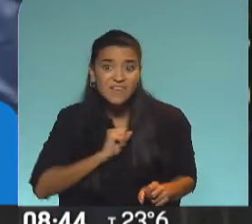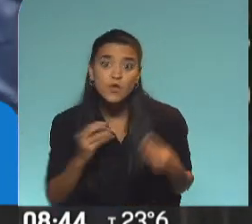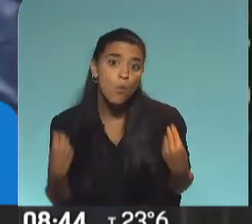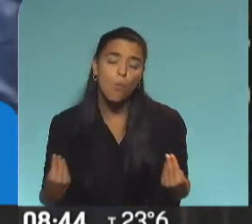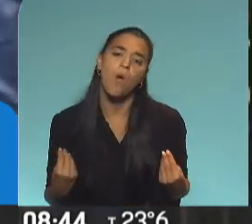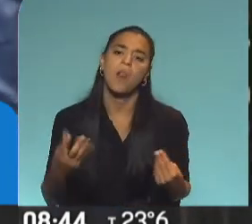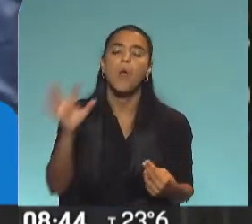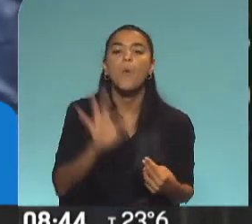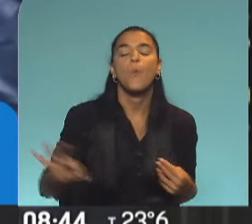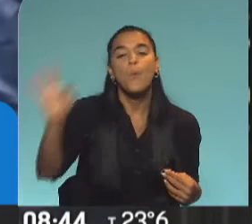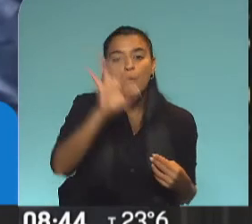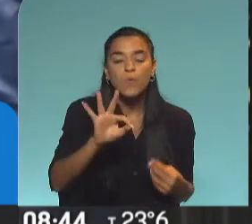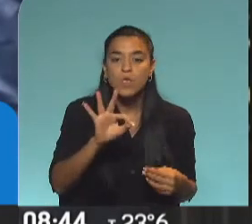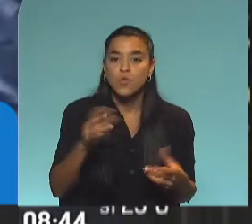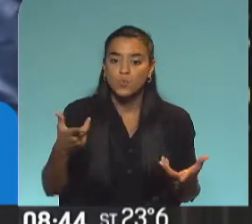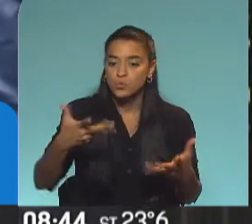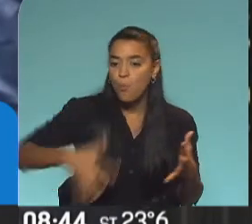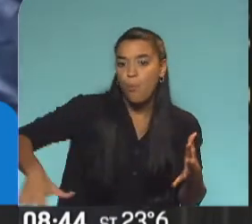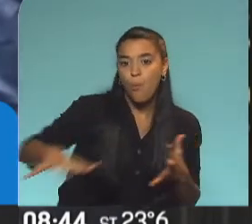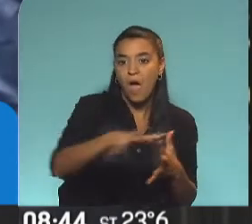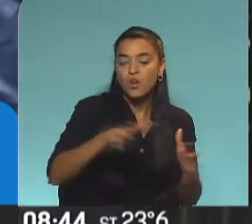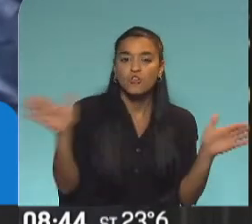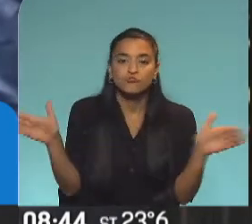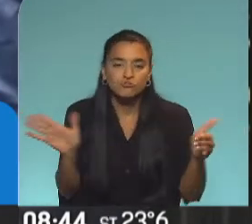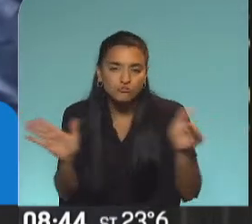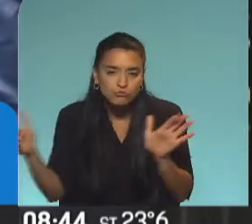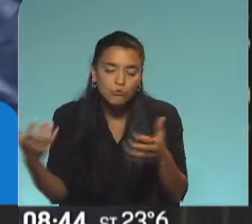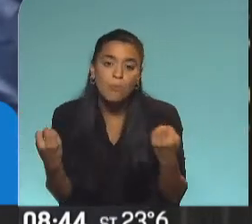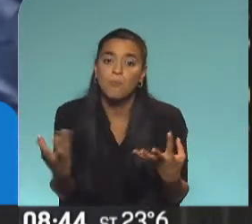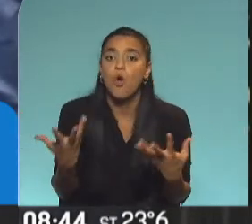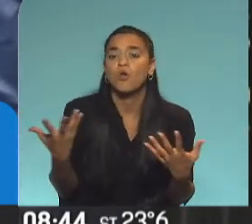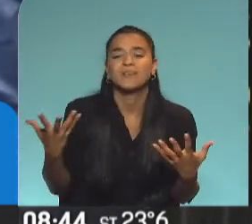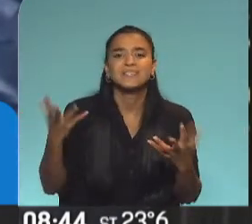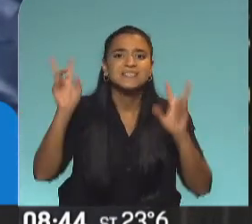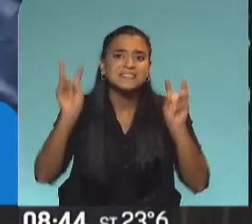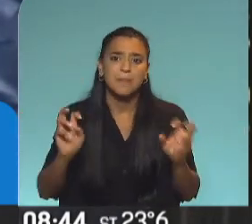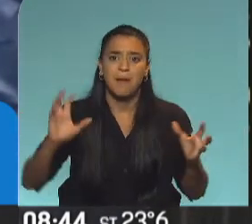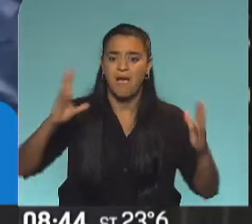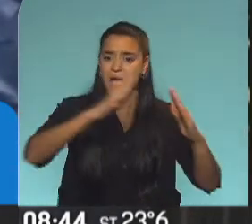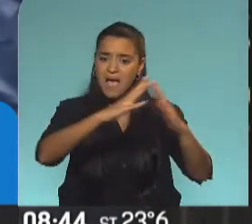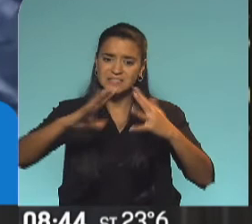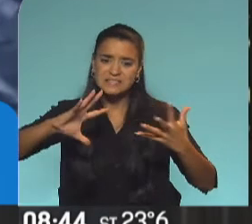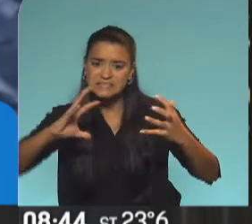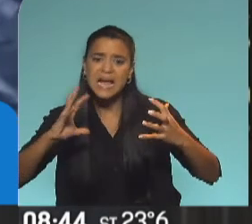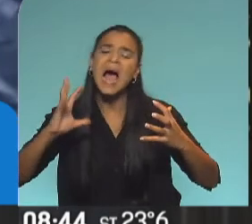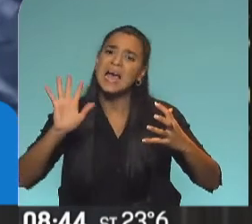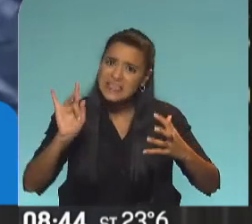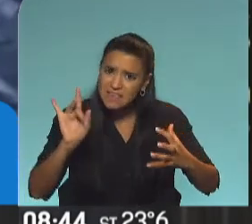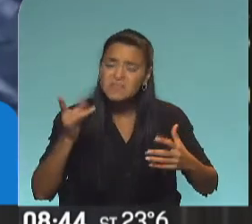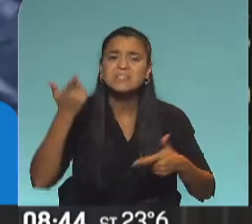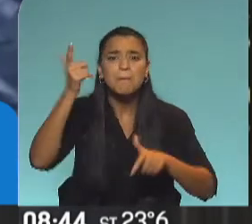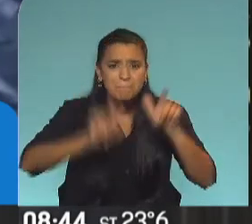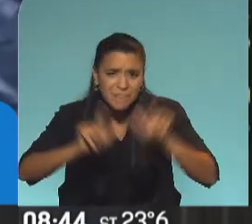en los barrios más populares, donde por las condiciones socio-habitacionales, sabíamos que iba a ser más difícil que las familias